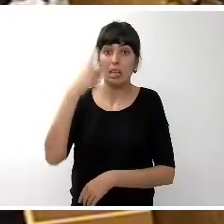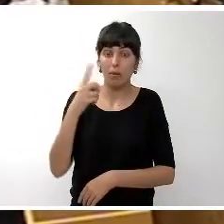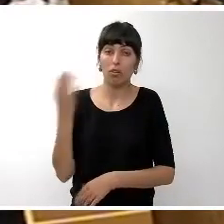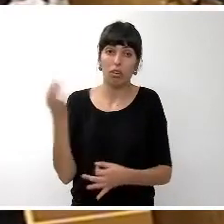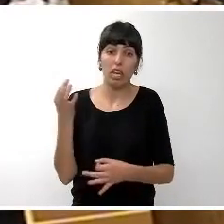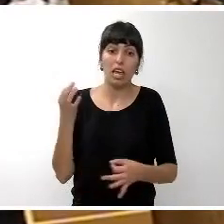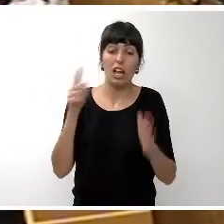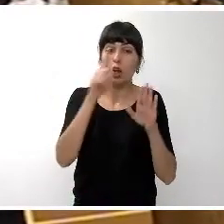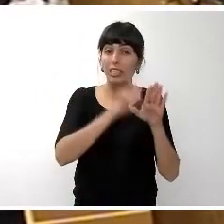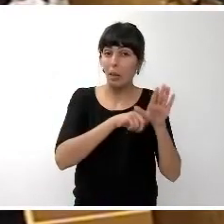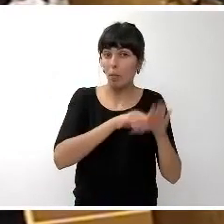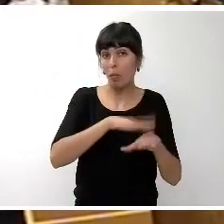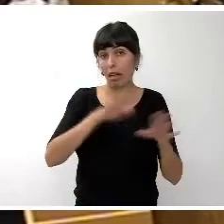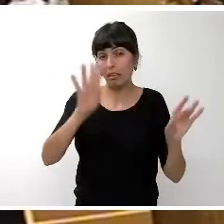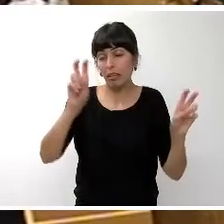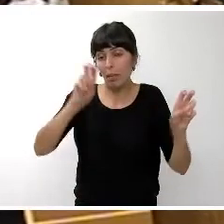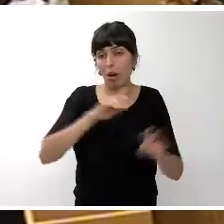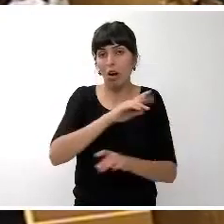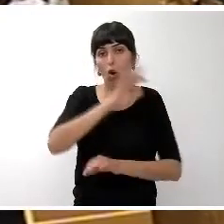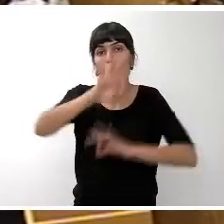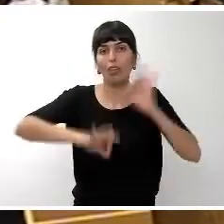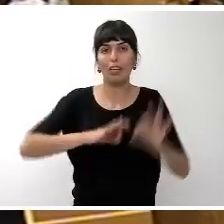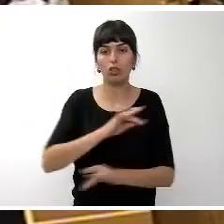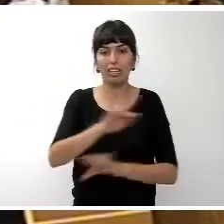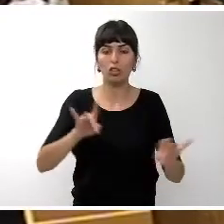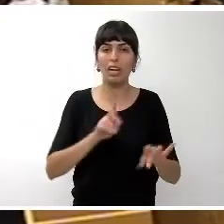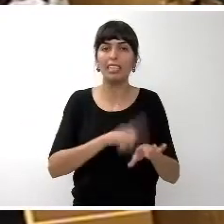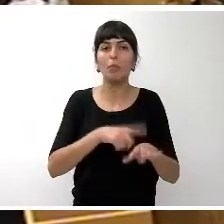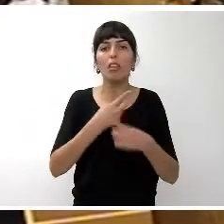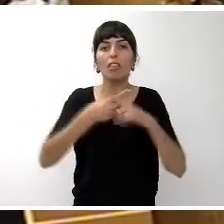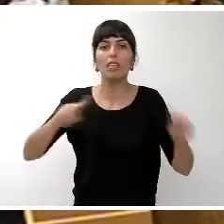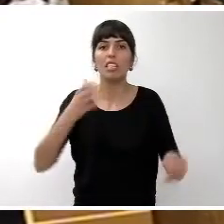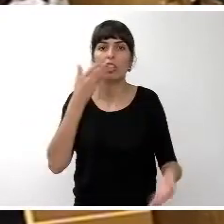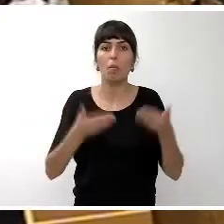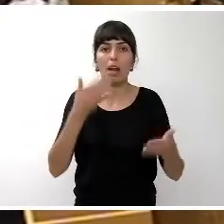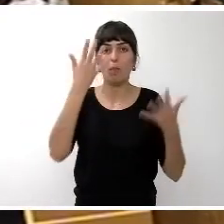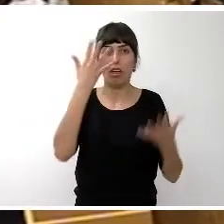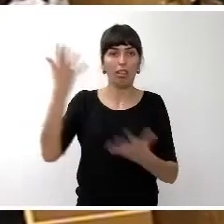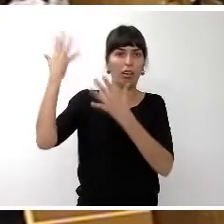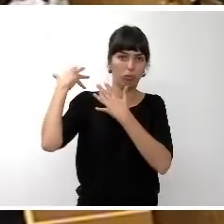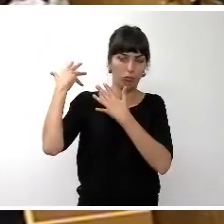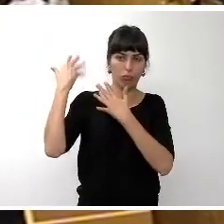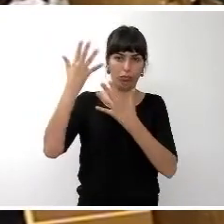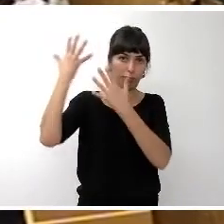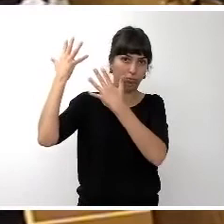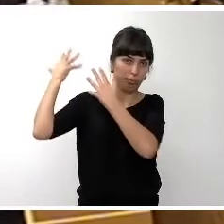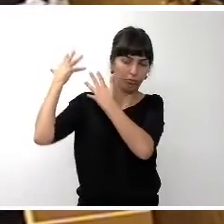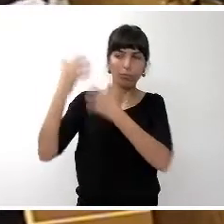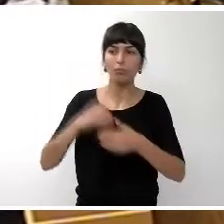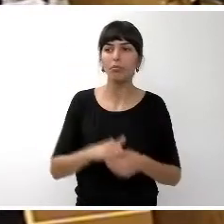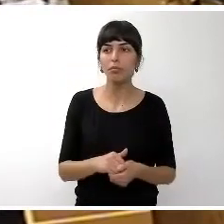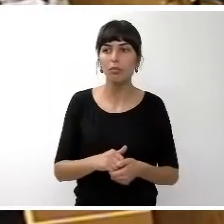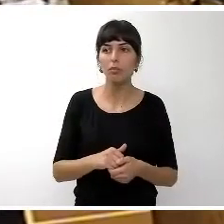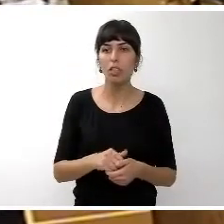ordenaciones territoriales en estos próximos años son otros distintos a décadas pasadas desde el punto de vista del medio